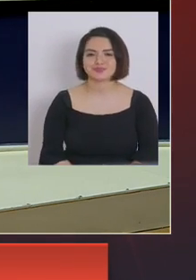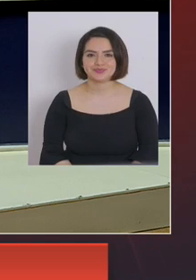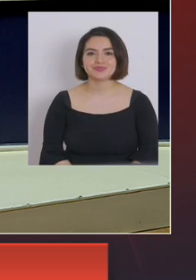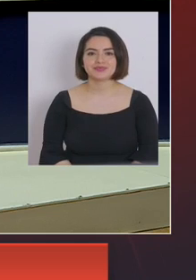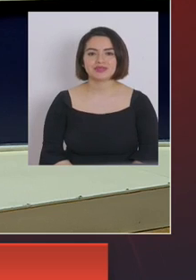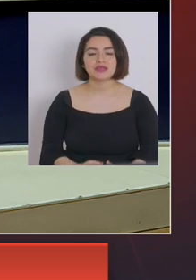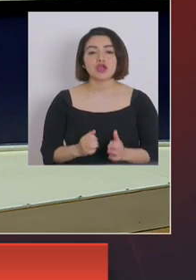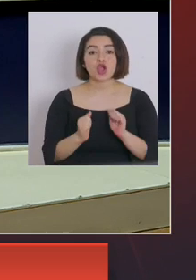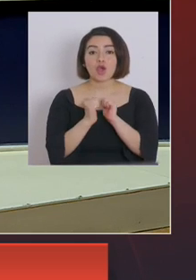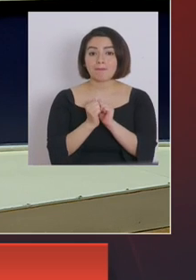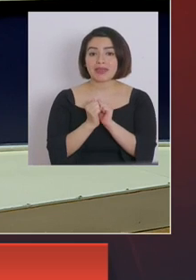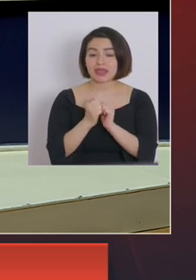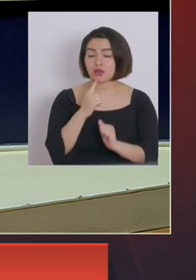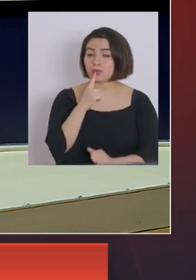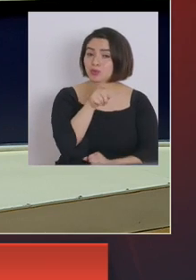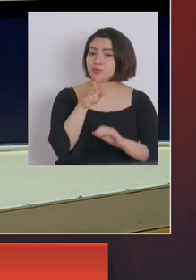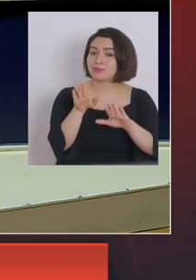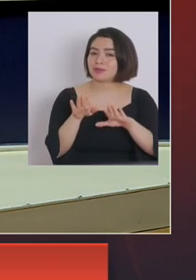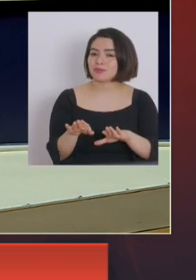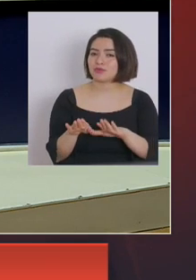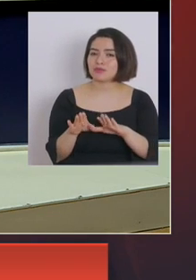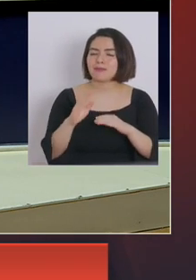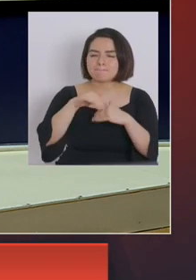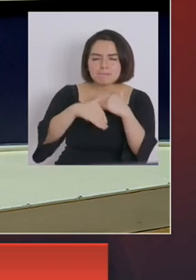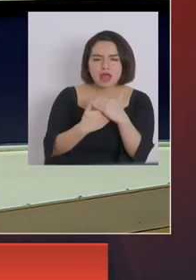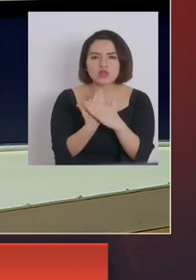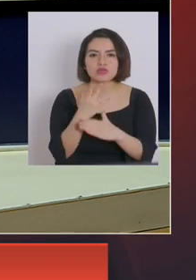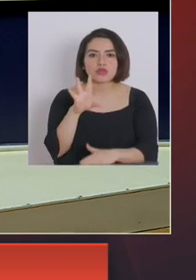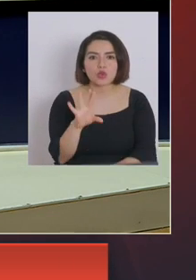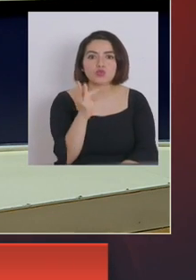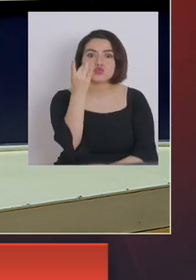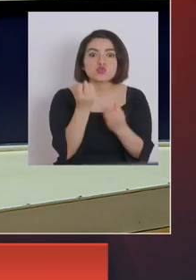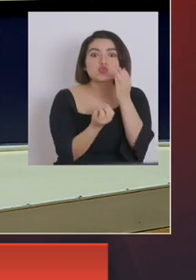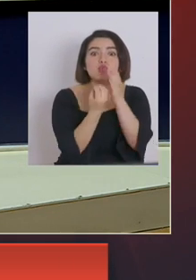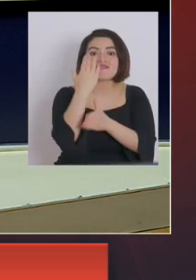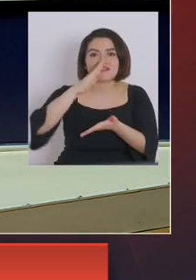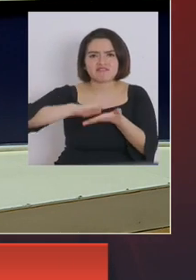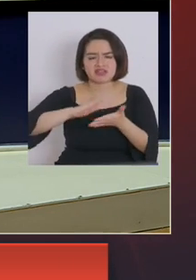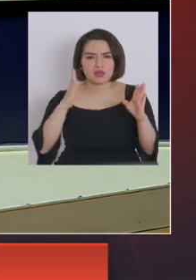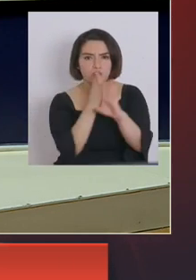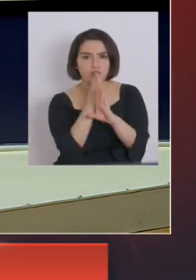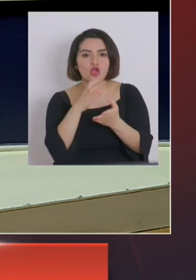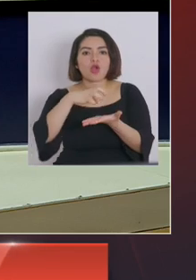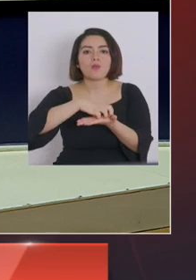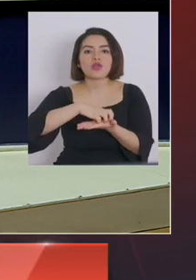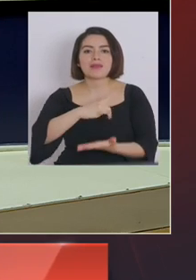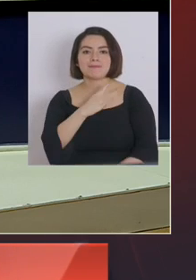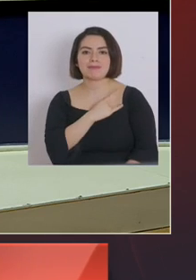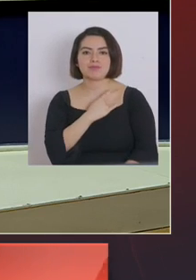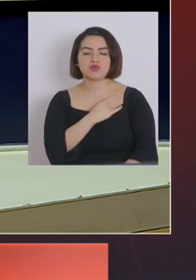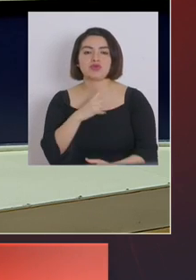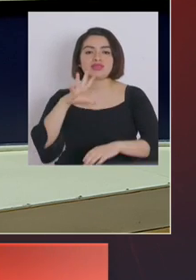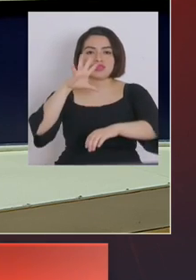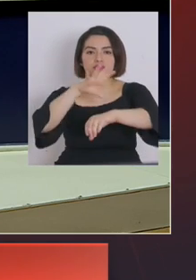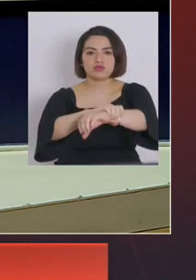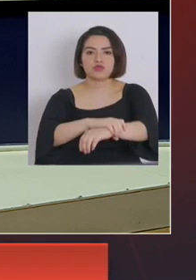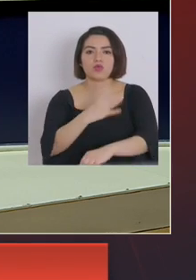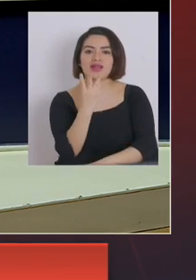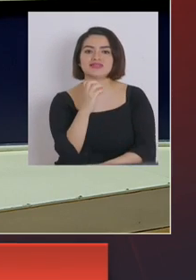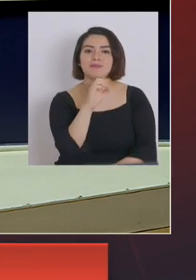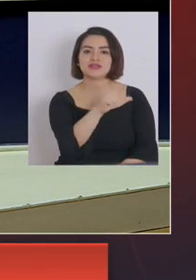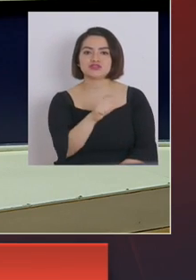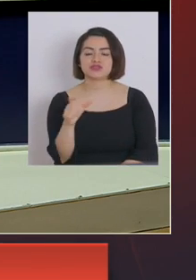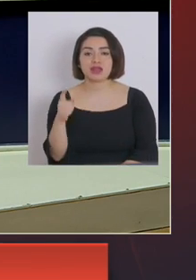preguntaba mi colega, en la madrugada se descubrió una nueva fiesta clandestina en la comuna de Maipú, se detuvo a 40 personas pero